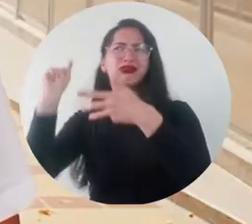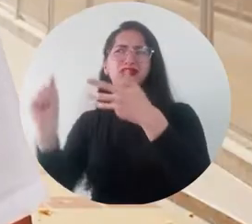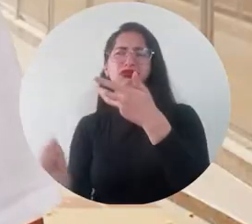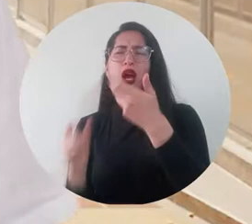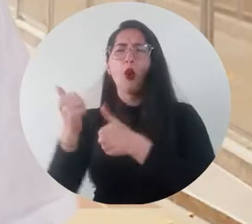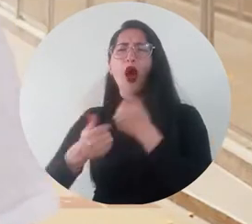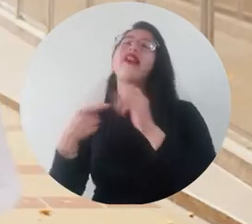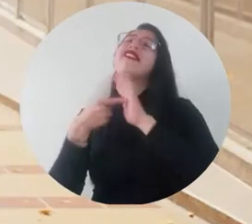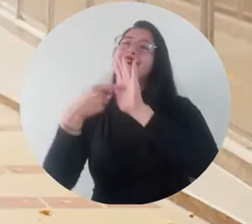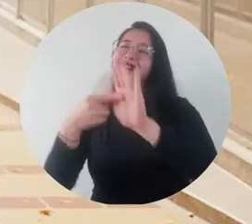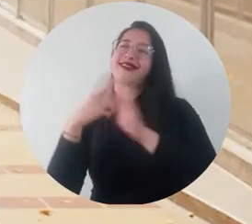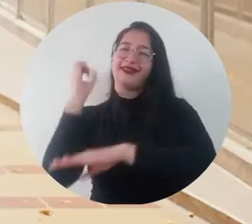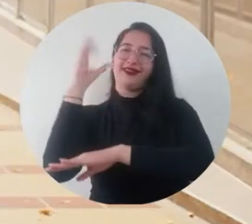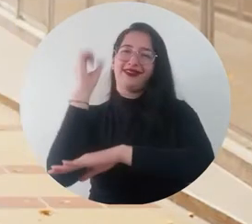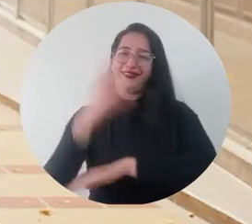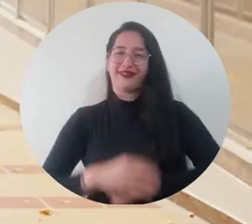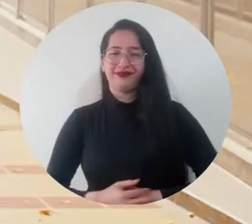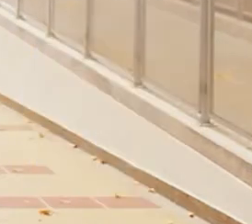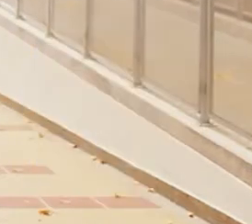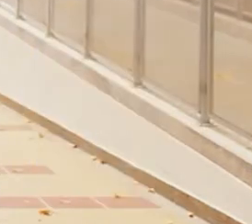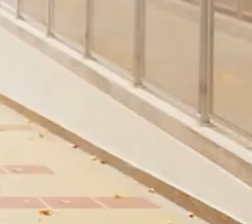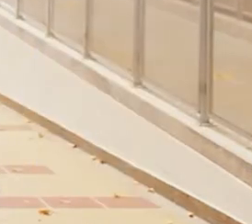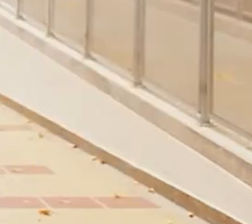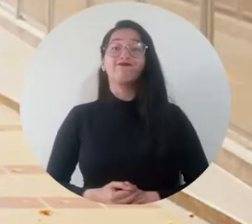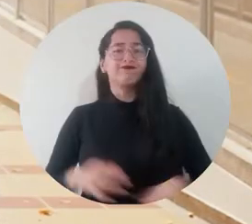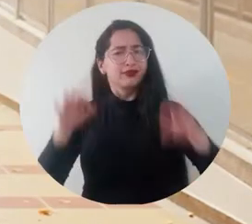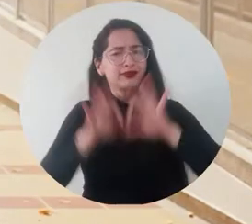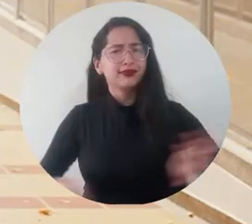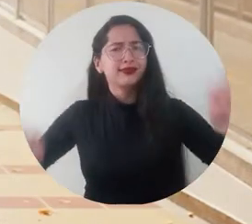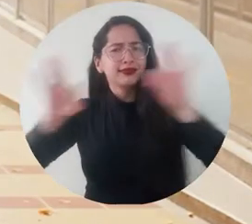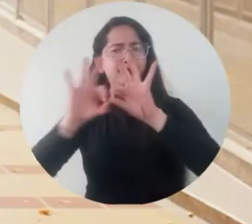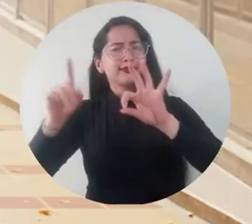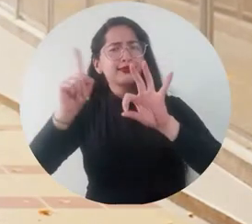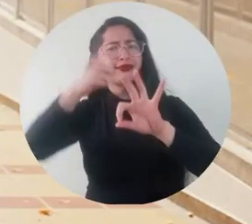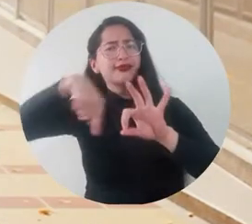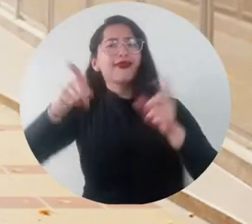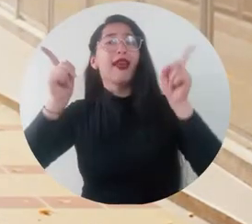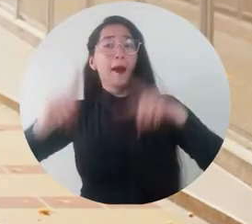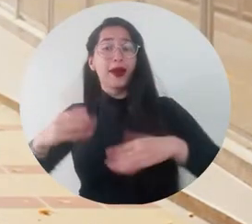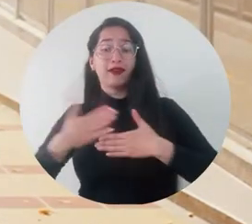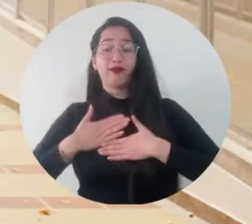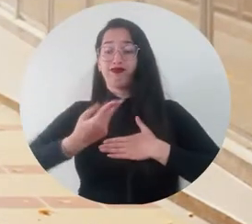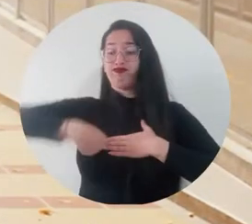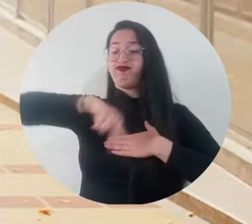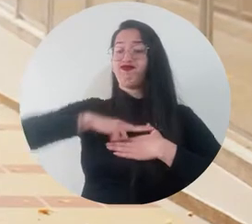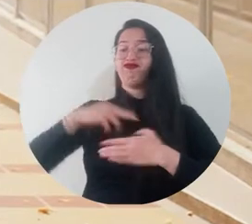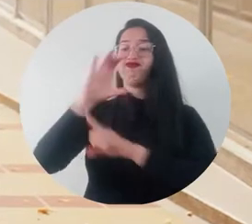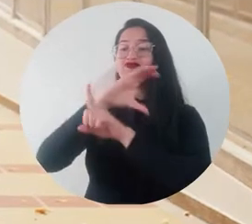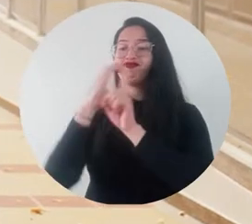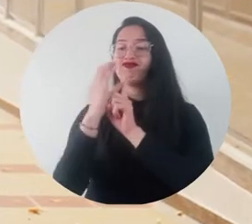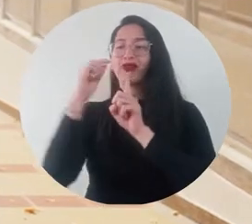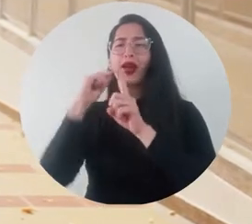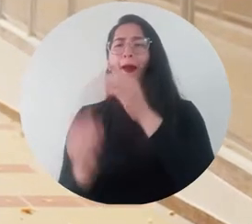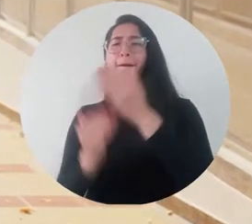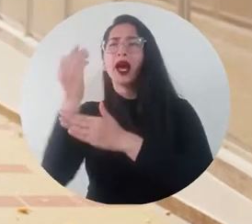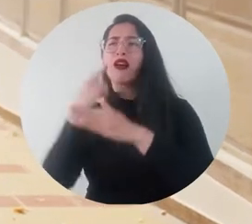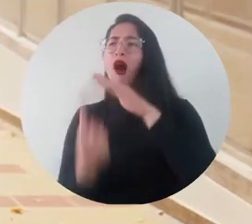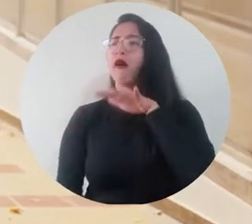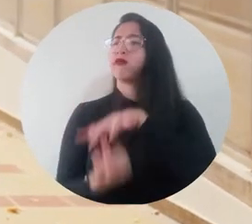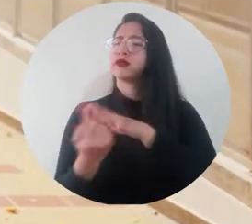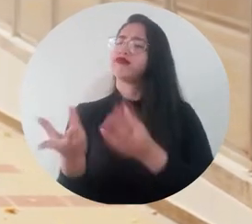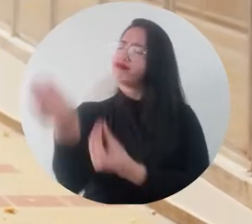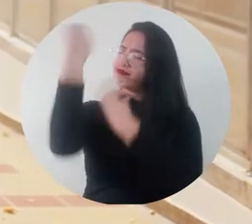Es importante que nuestra cultura